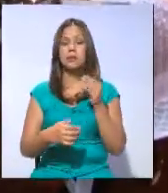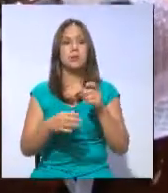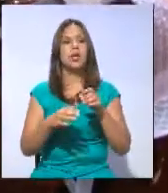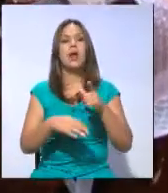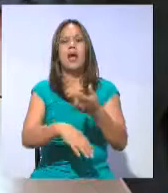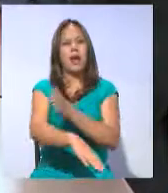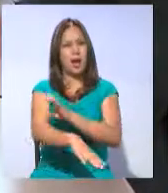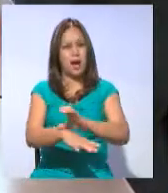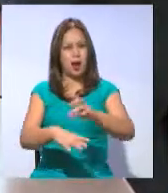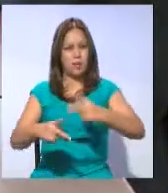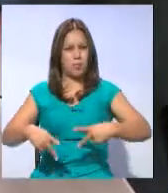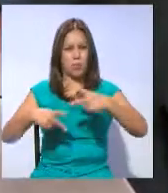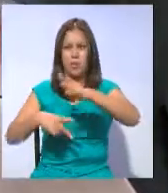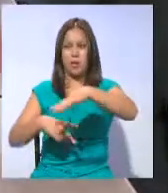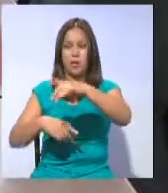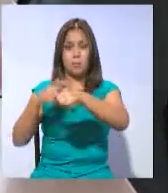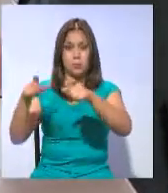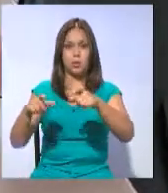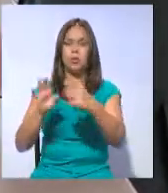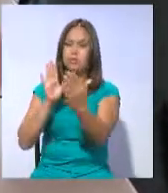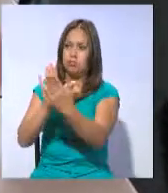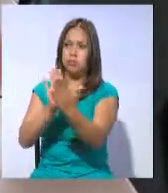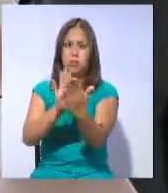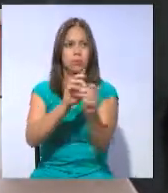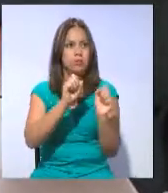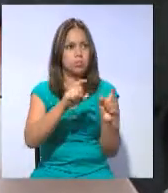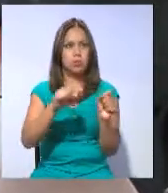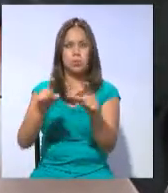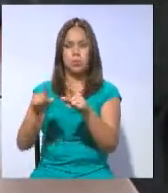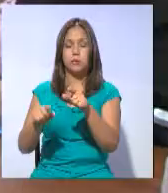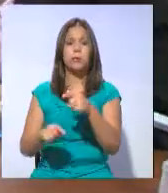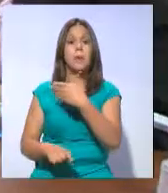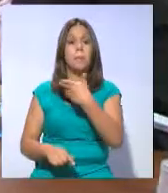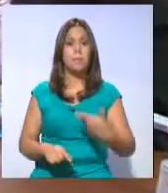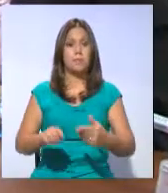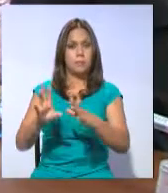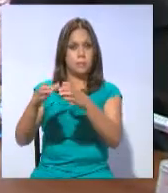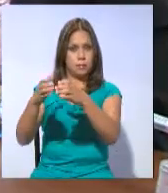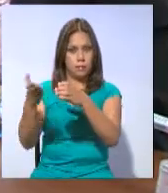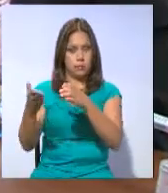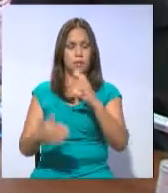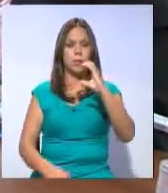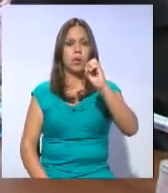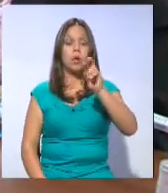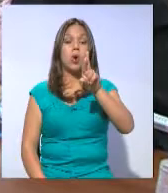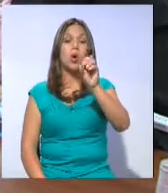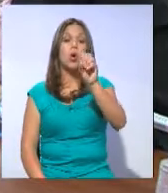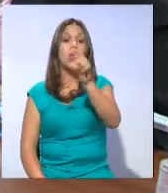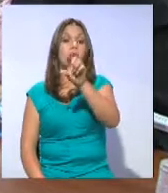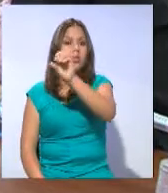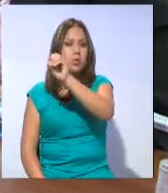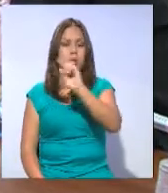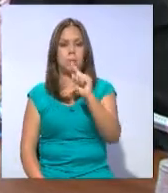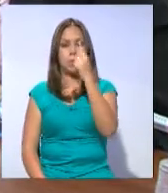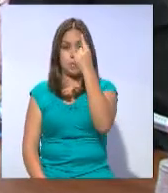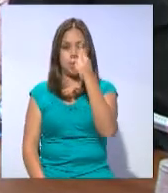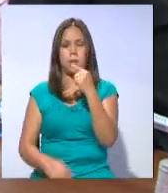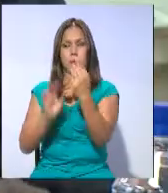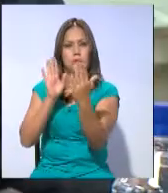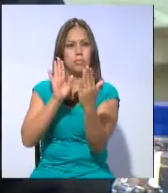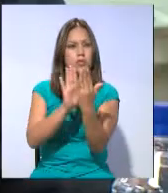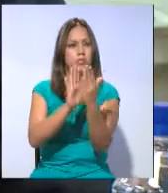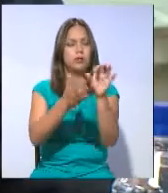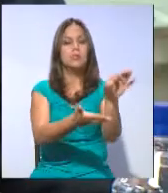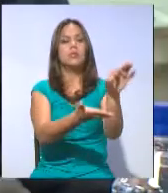montuvios del Ecuador. A un mes de esta medida, el presidente de la comisión que trata la normativa, Jorge Corozo, prevé un primer acercamiento con los